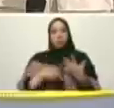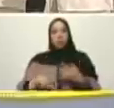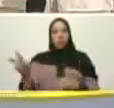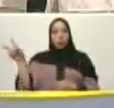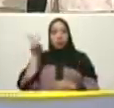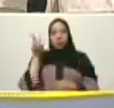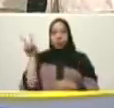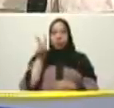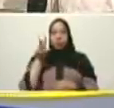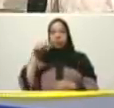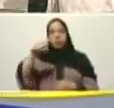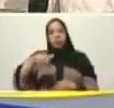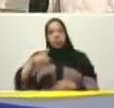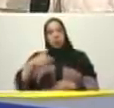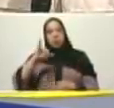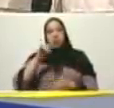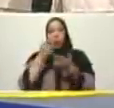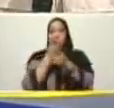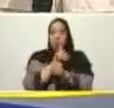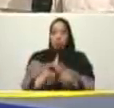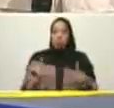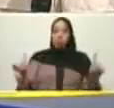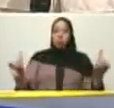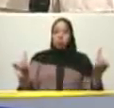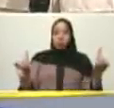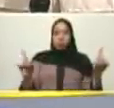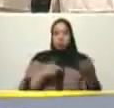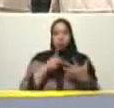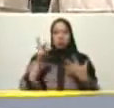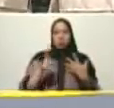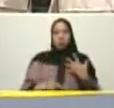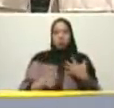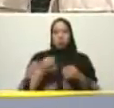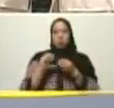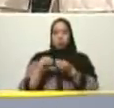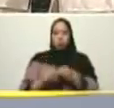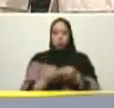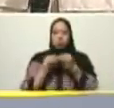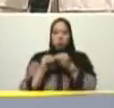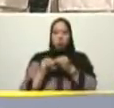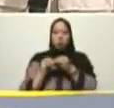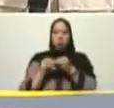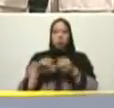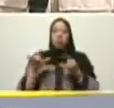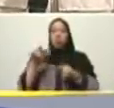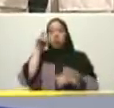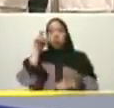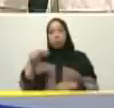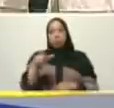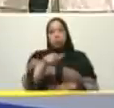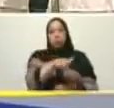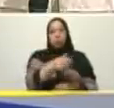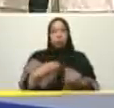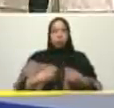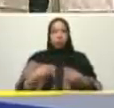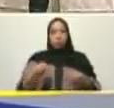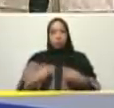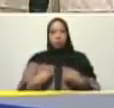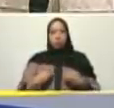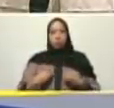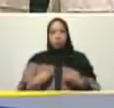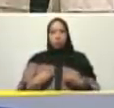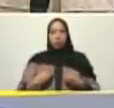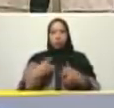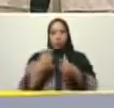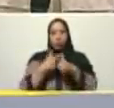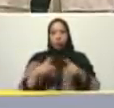es tener un país democrático empoderado organizado con un poder popular vivo activo esa